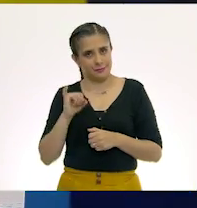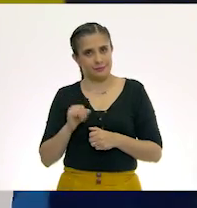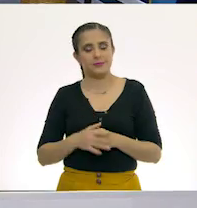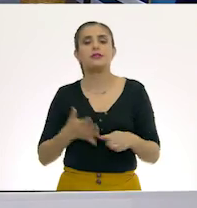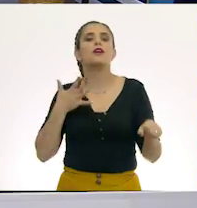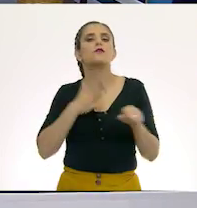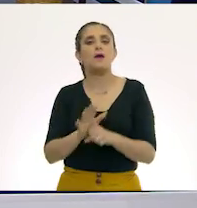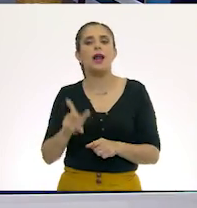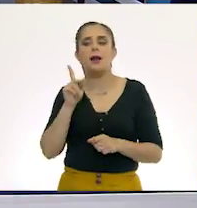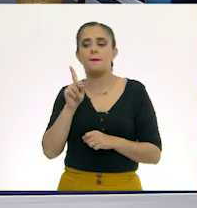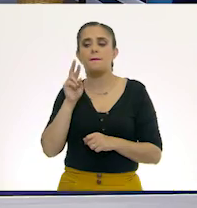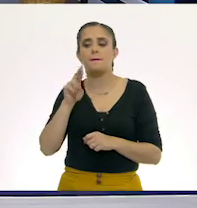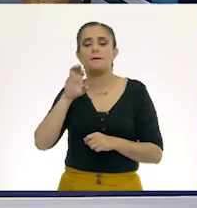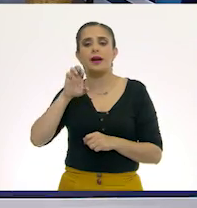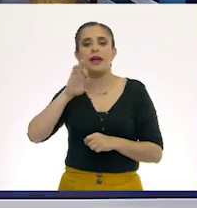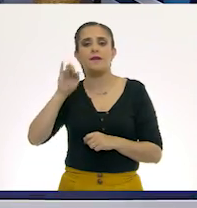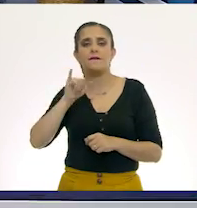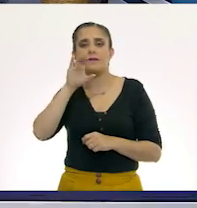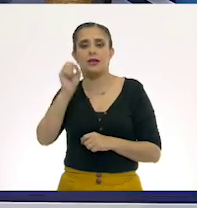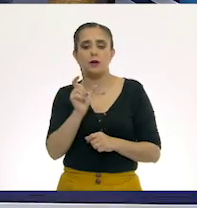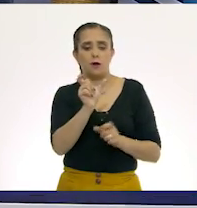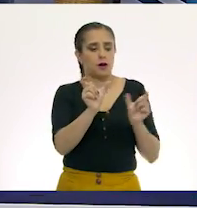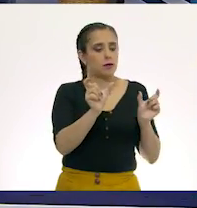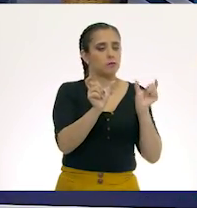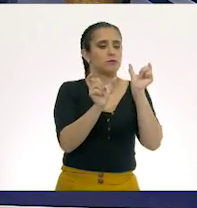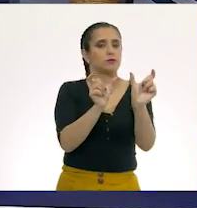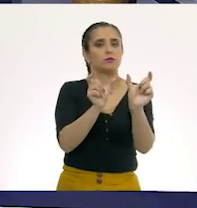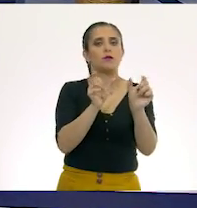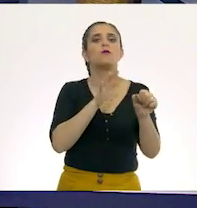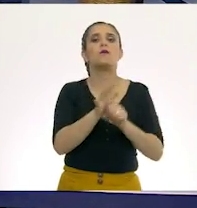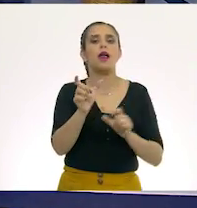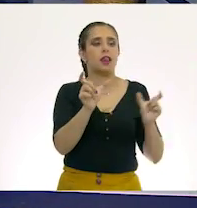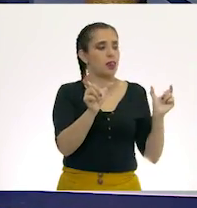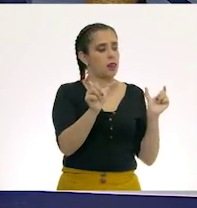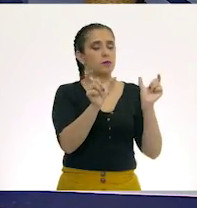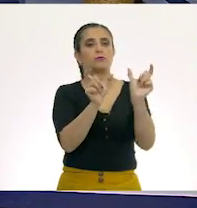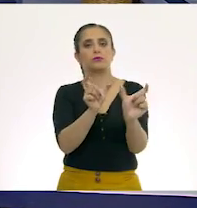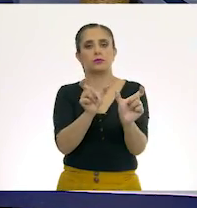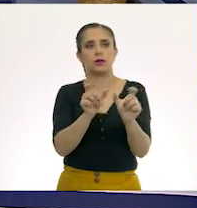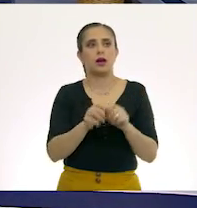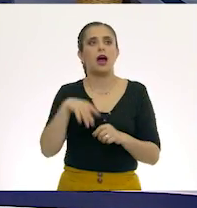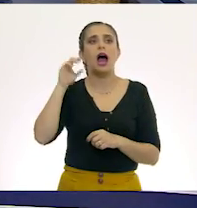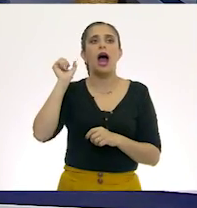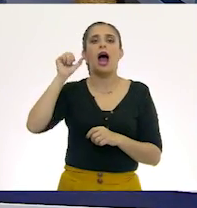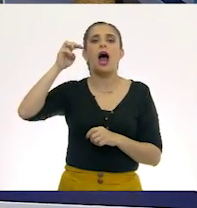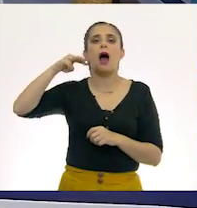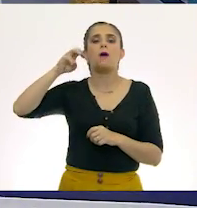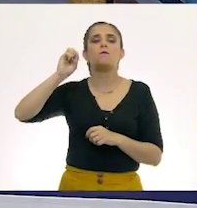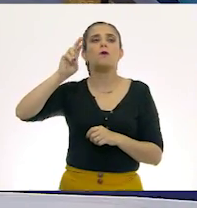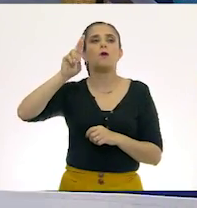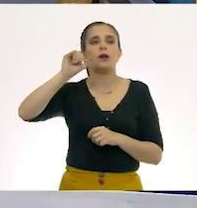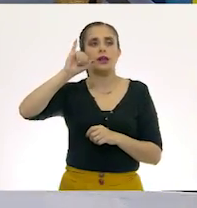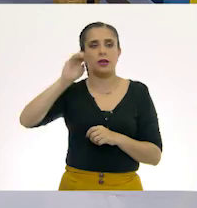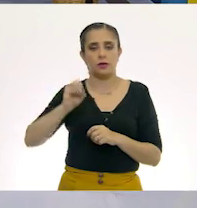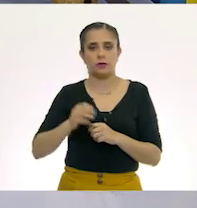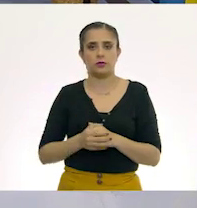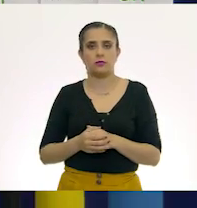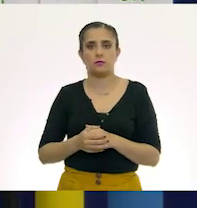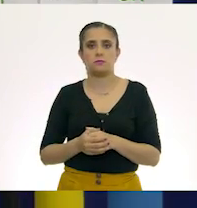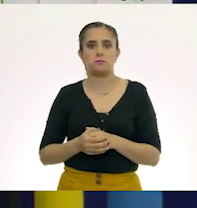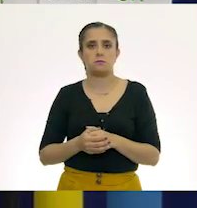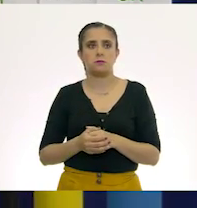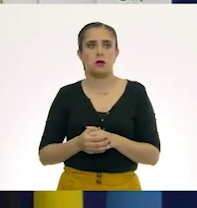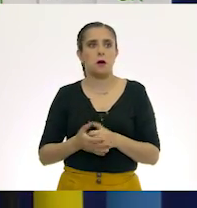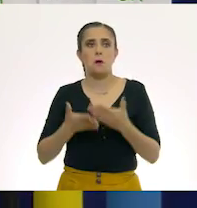¿Cuál sería su prefijo? Para esta no tenemos... Ajá, para amorío, perdón. Sí, para amorío. No tiene. No tiene.